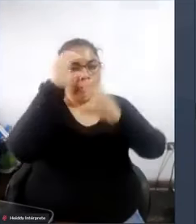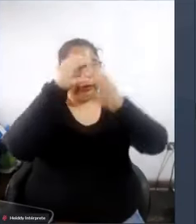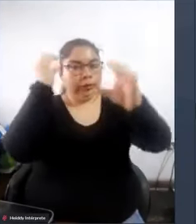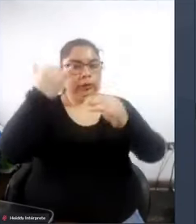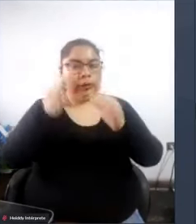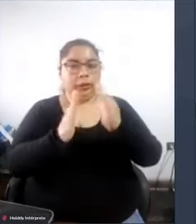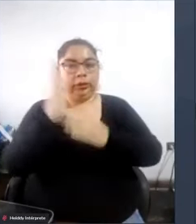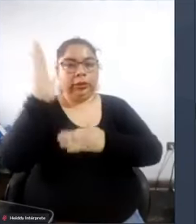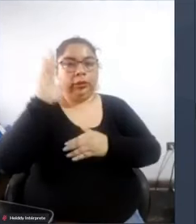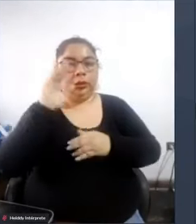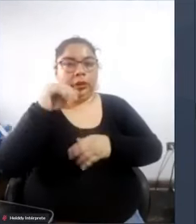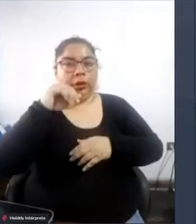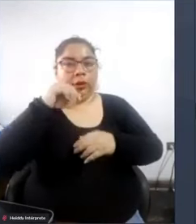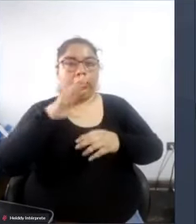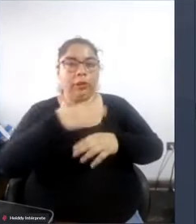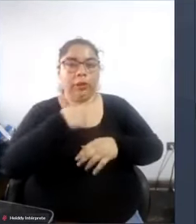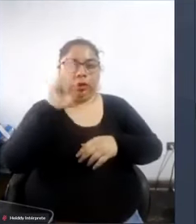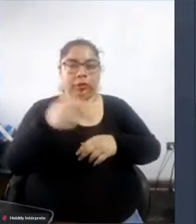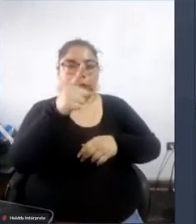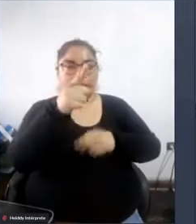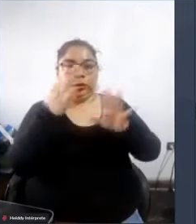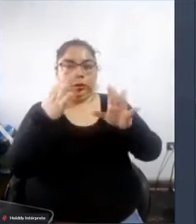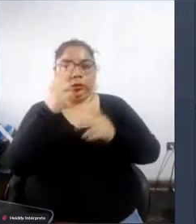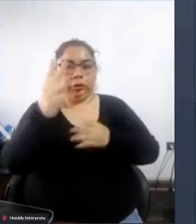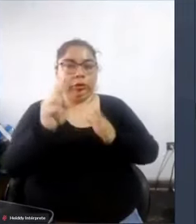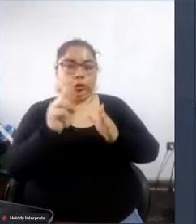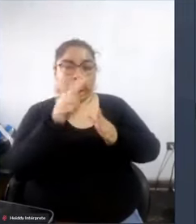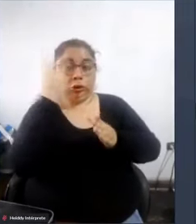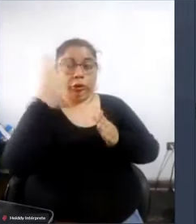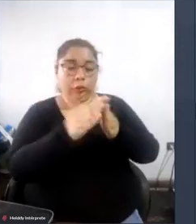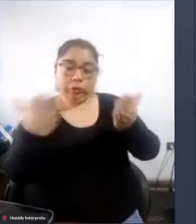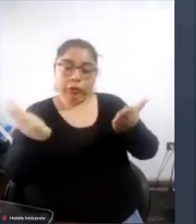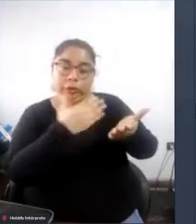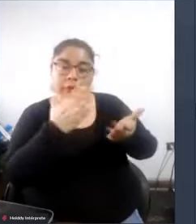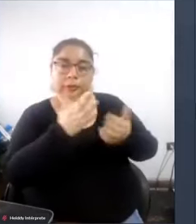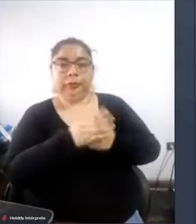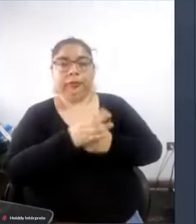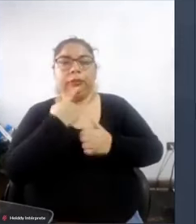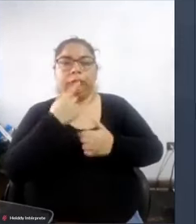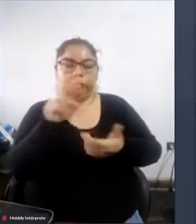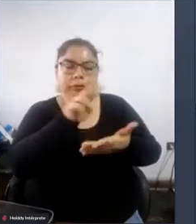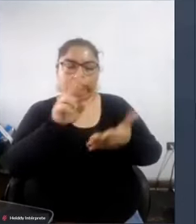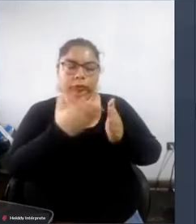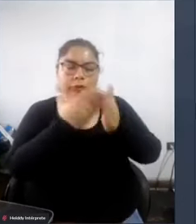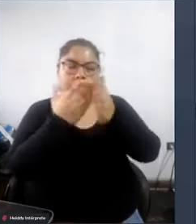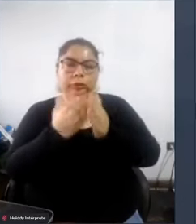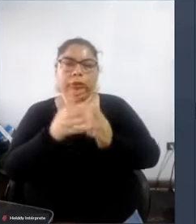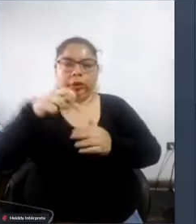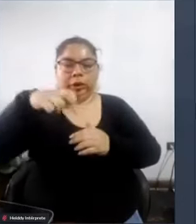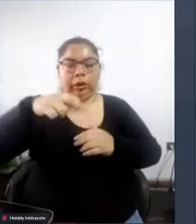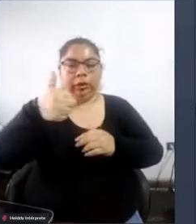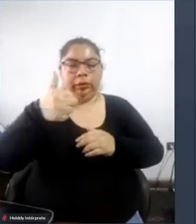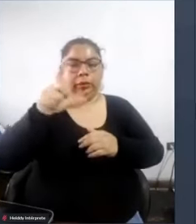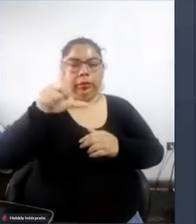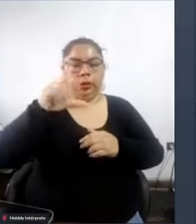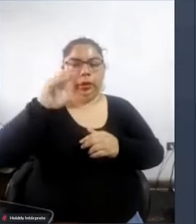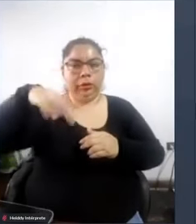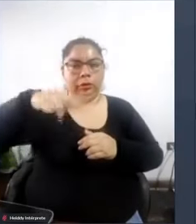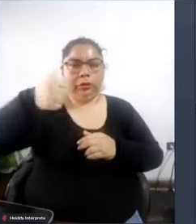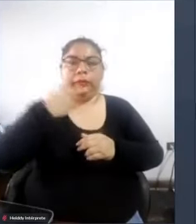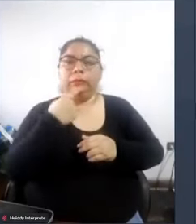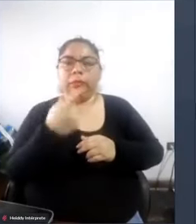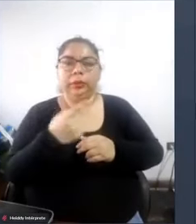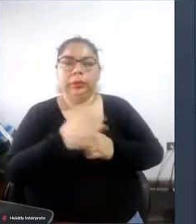su segunda el segundo tomo sobre un estudio que ha presentado la señora Paloma Ruiz de la Corporación Andina de Fomento